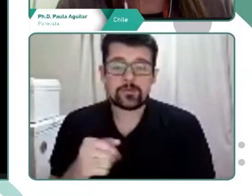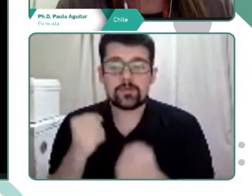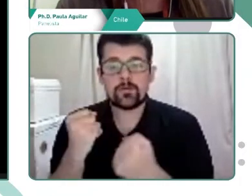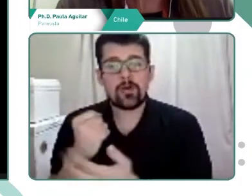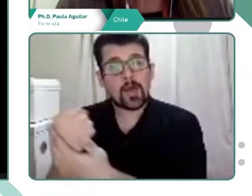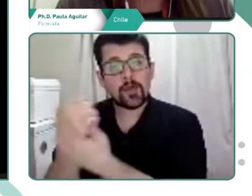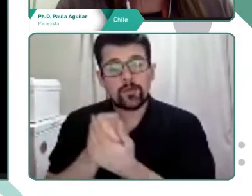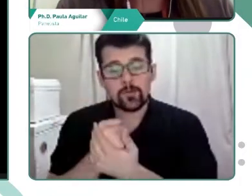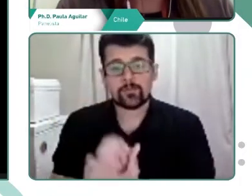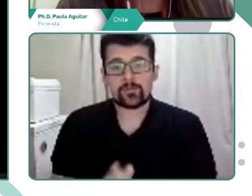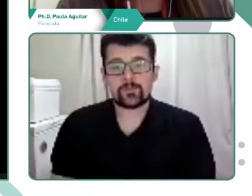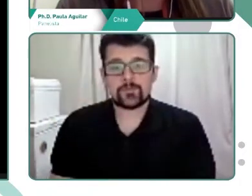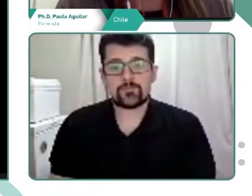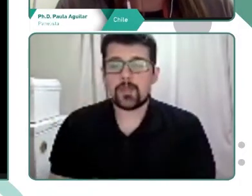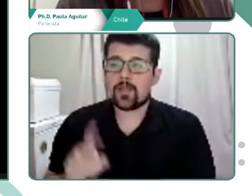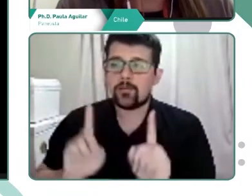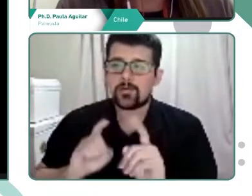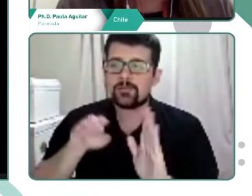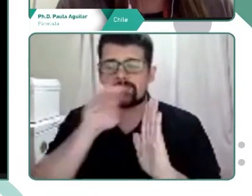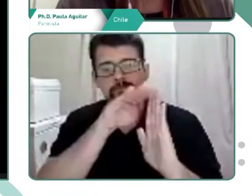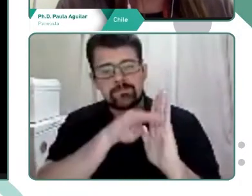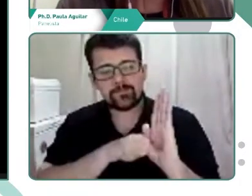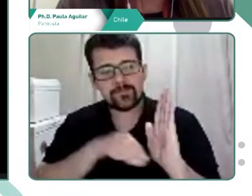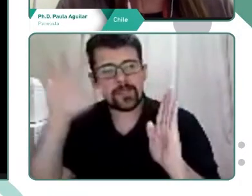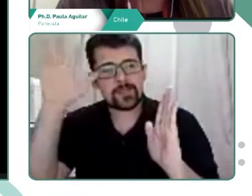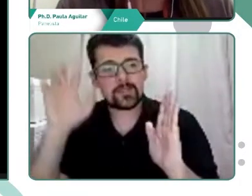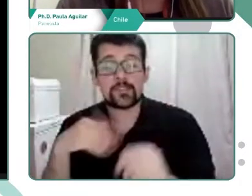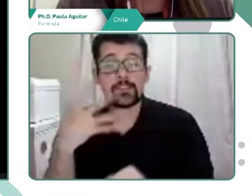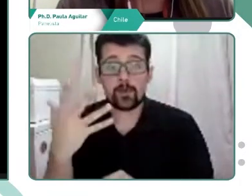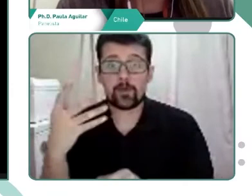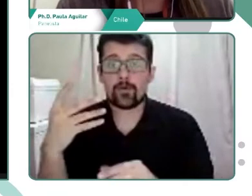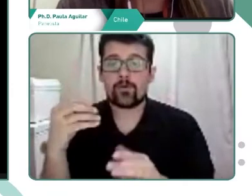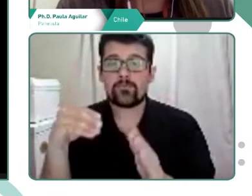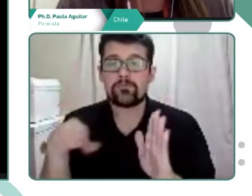caracterizar cinco categorías,